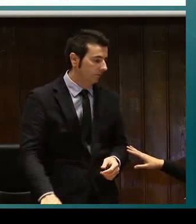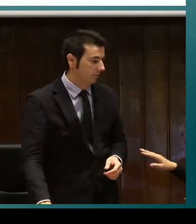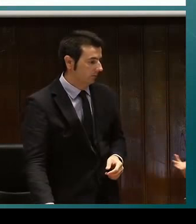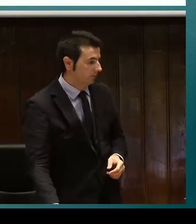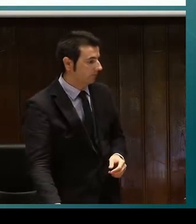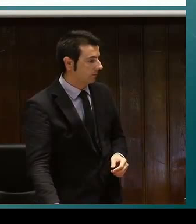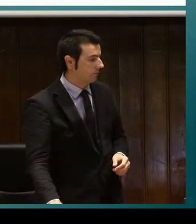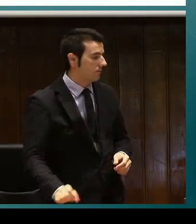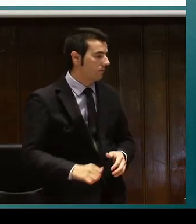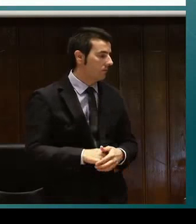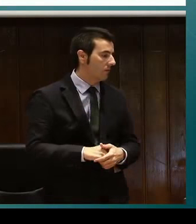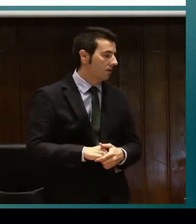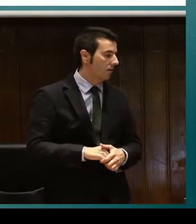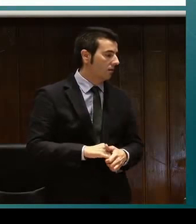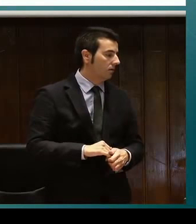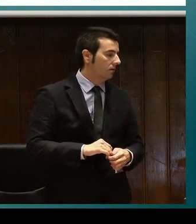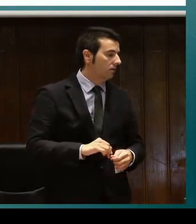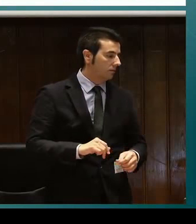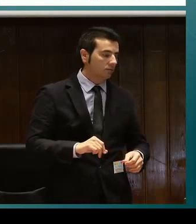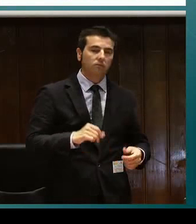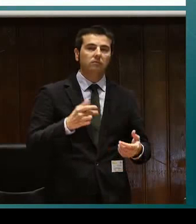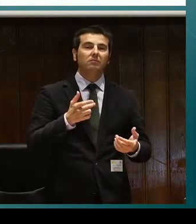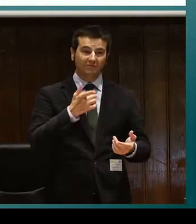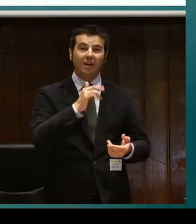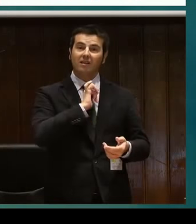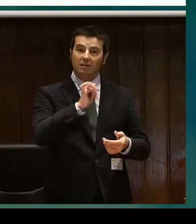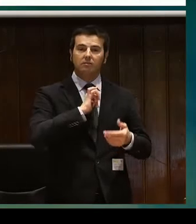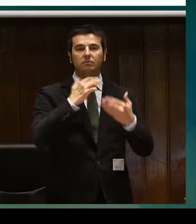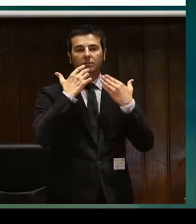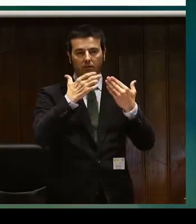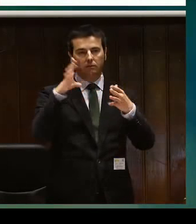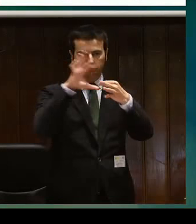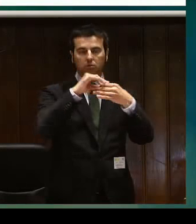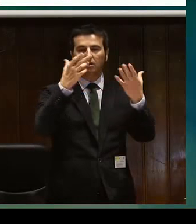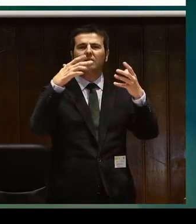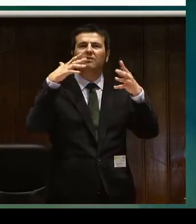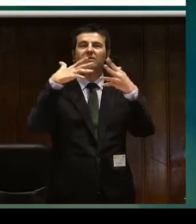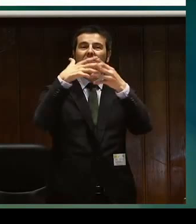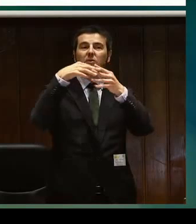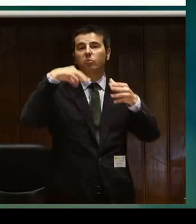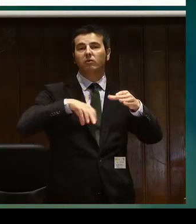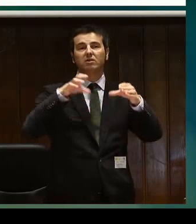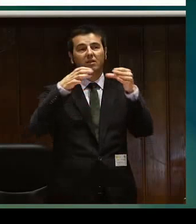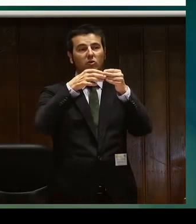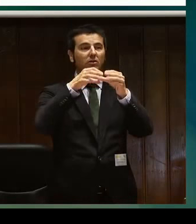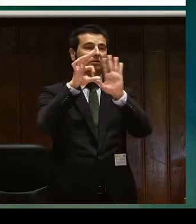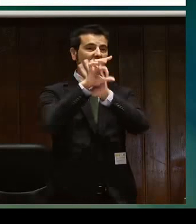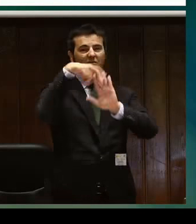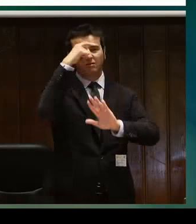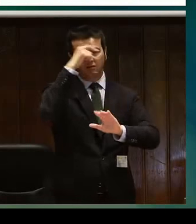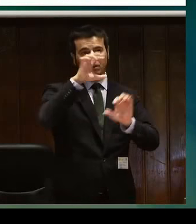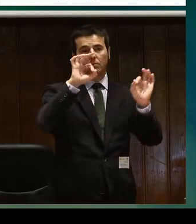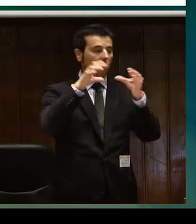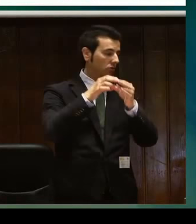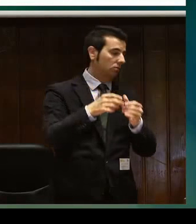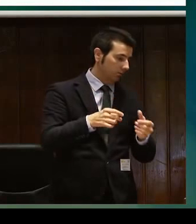por la identidad de las personas sordociegas que se sienten más cómodas en su propio servicio pues ha empezado a crecer. La estructura